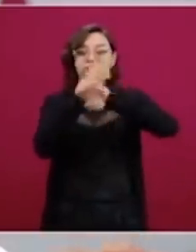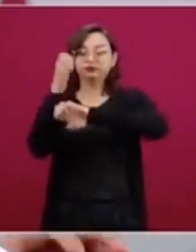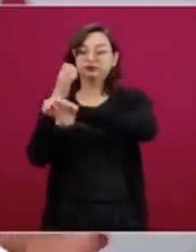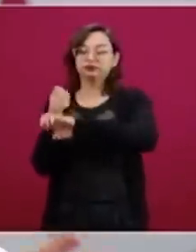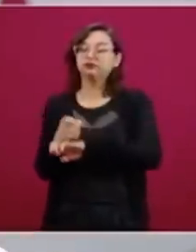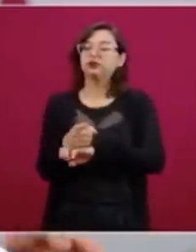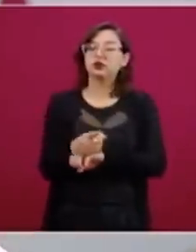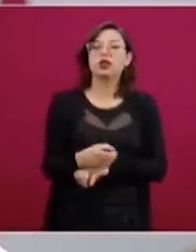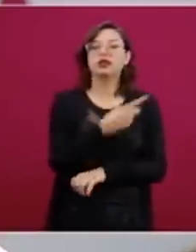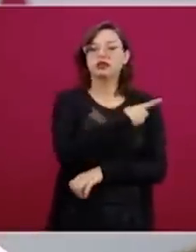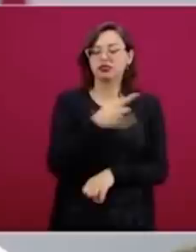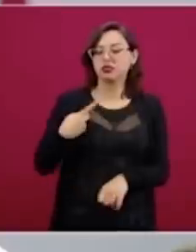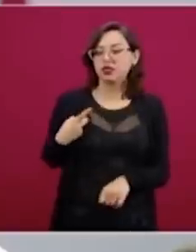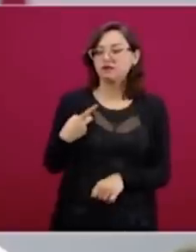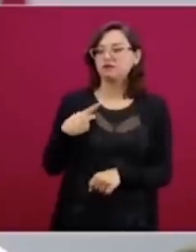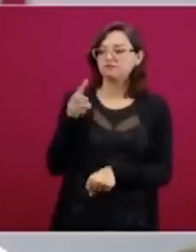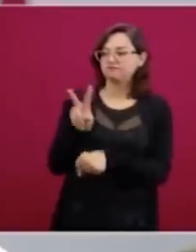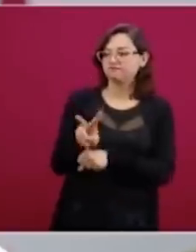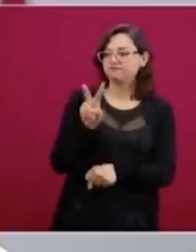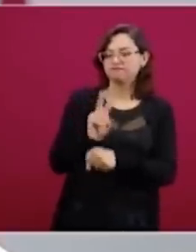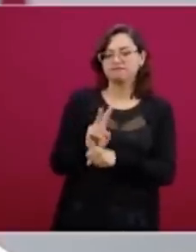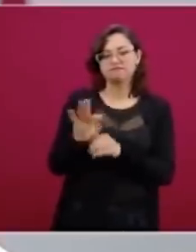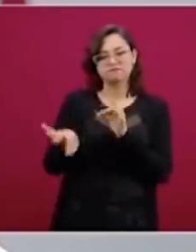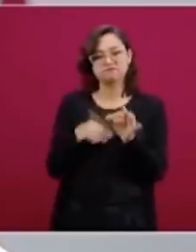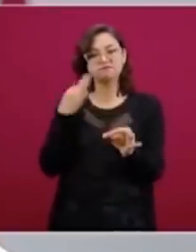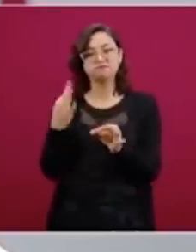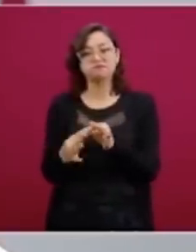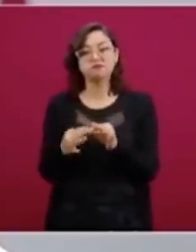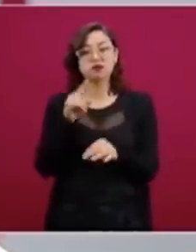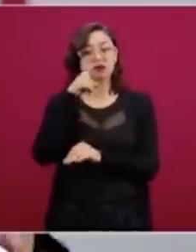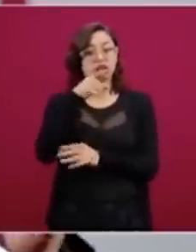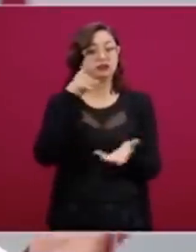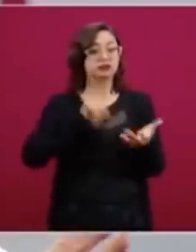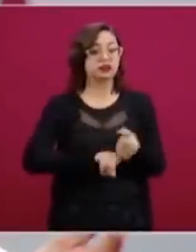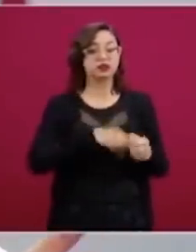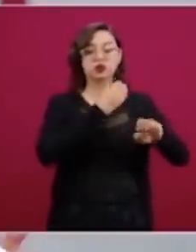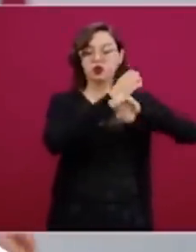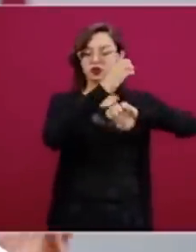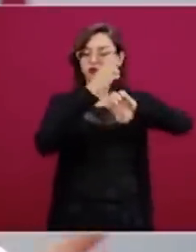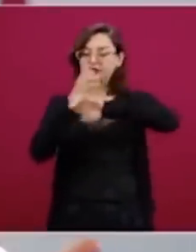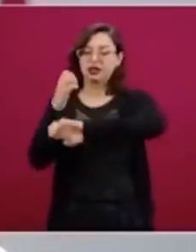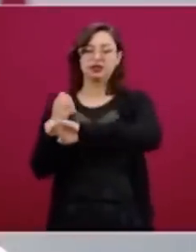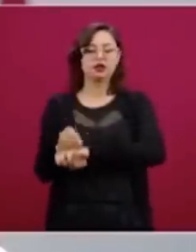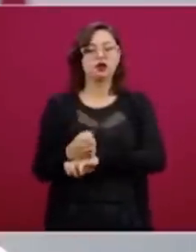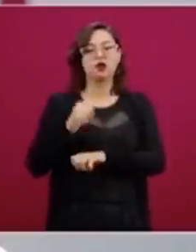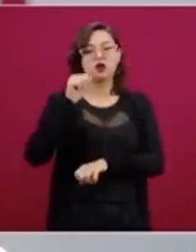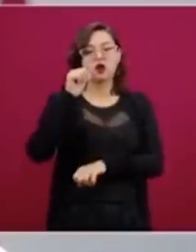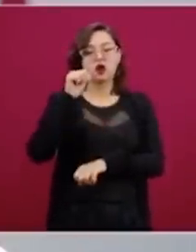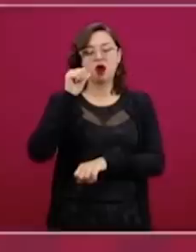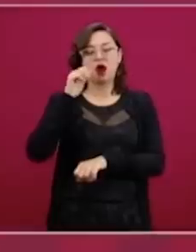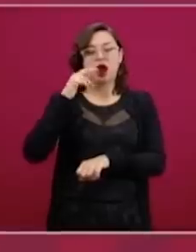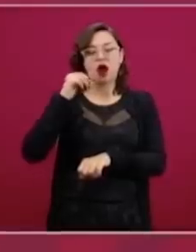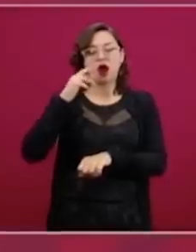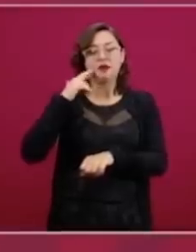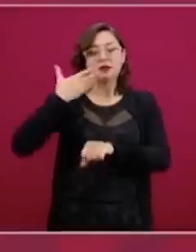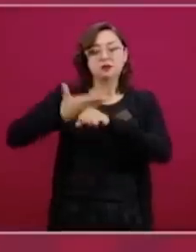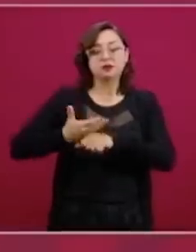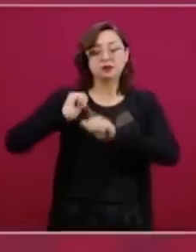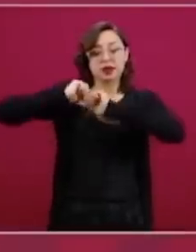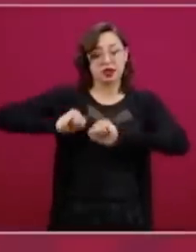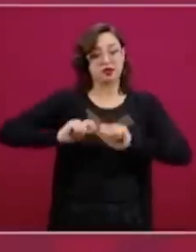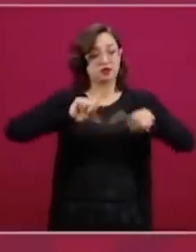y utilizar los mecanismos que les corresponde en sus demás atribuciones como autoridades estatales